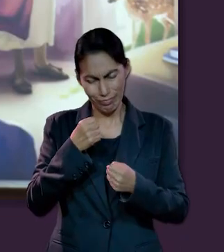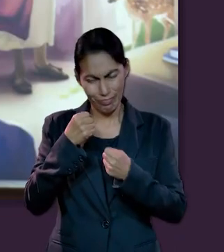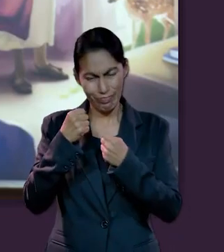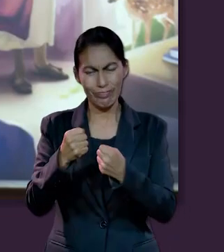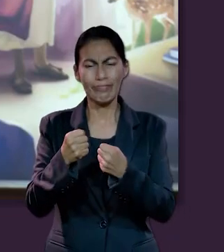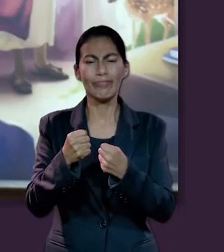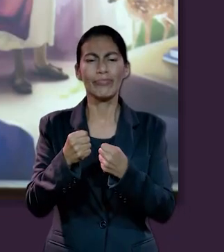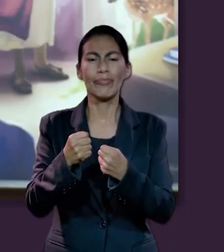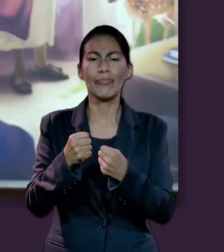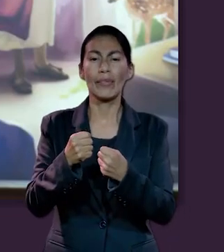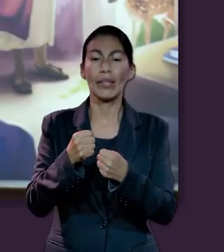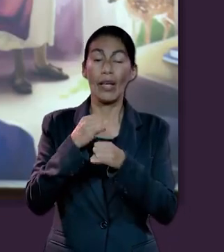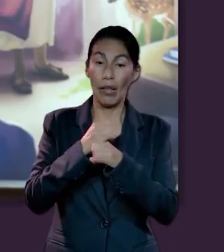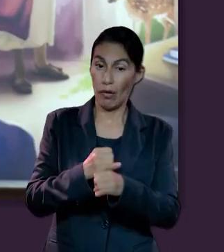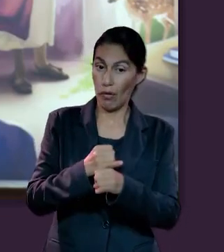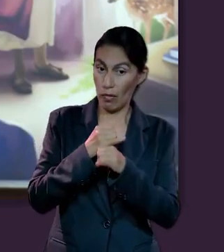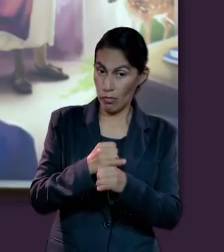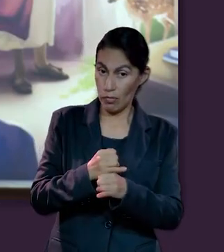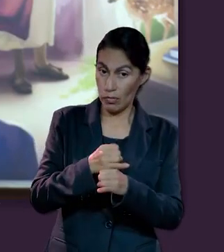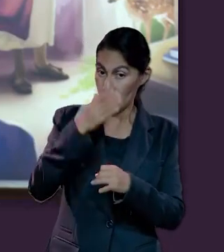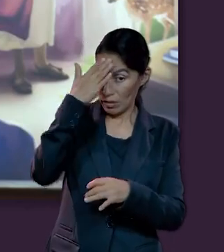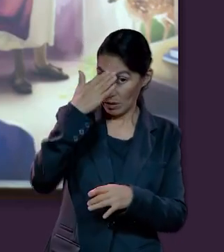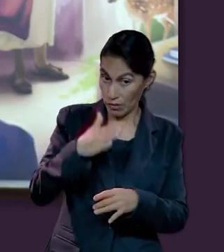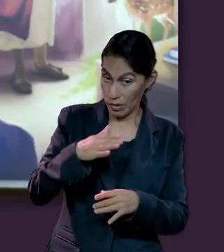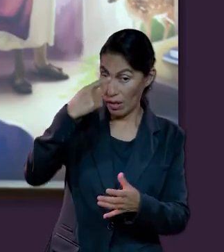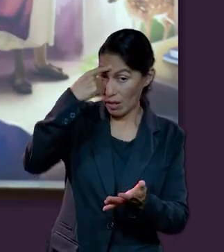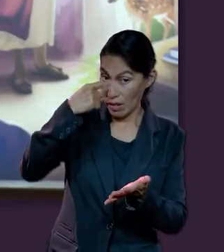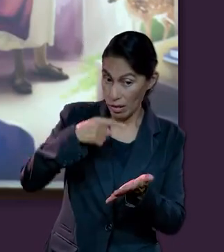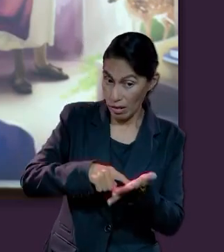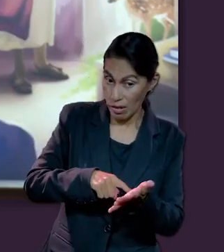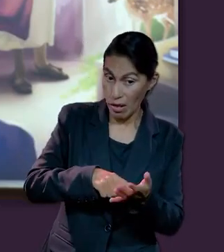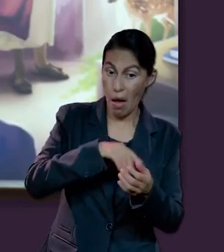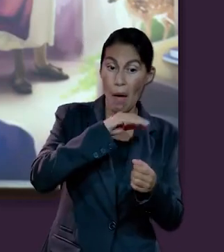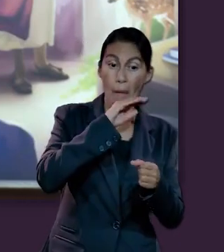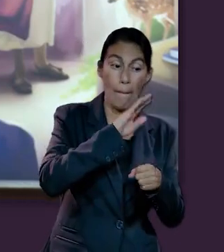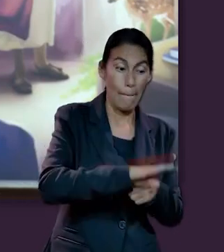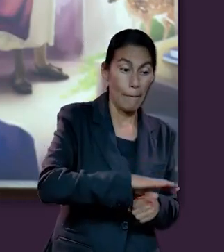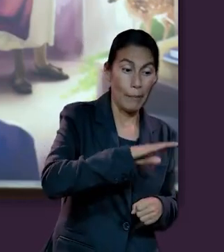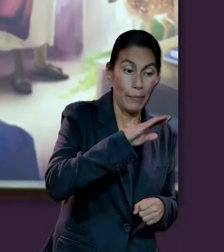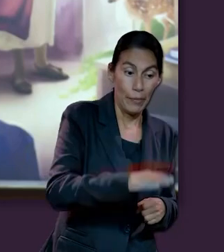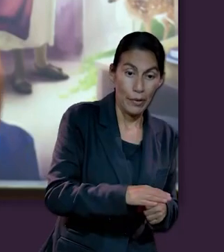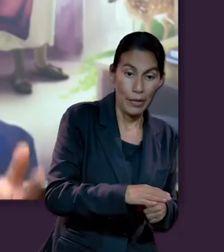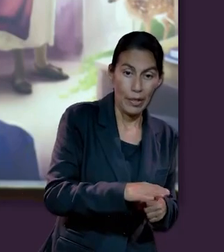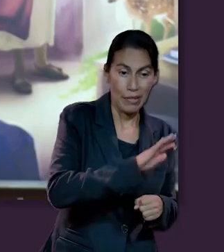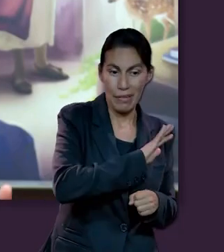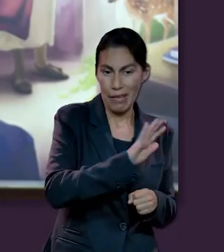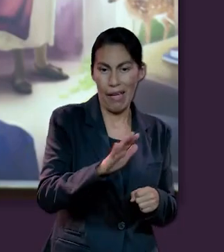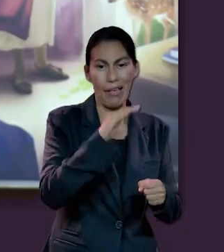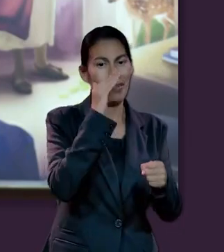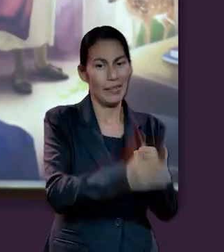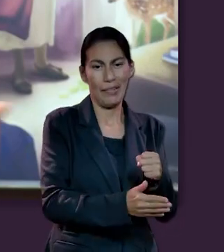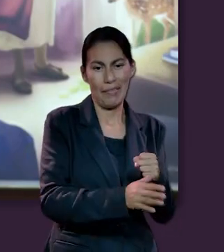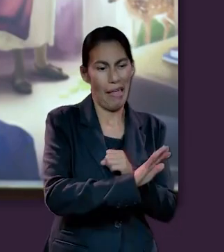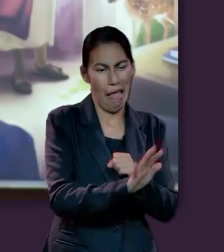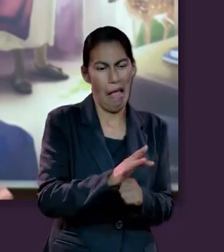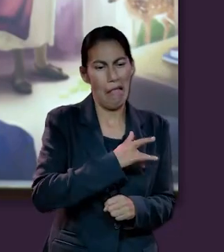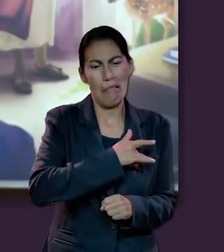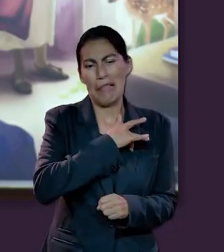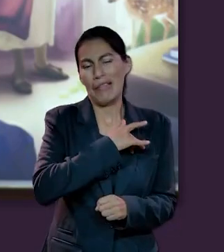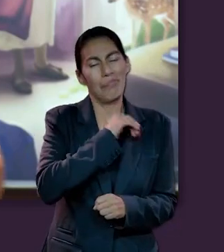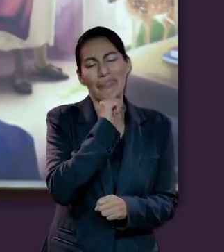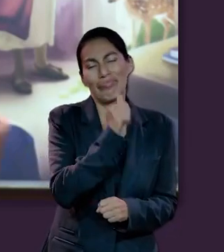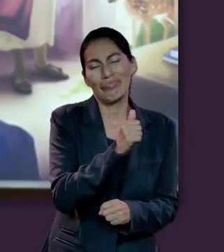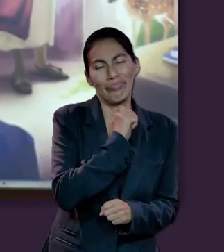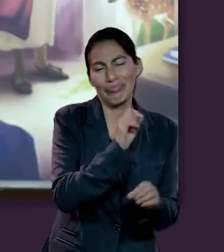nosotros tener la certeza que Job tenía esa creencia de cuando uno muere